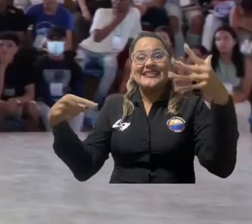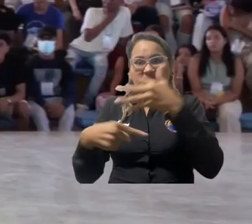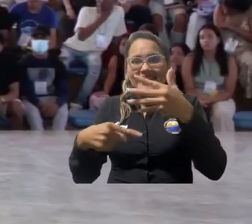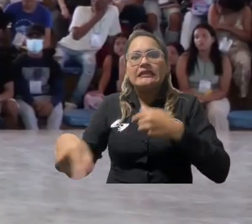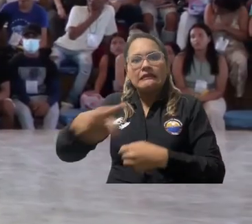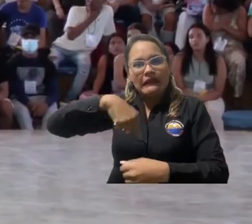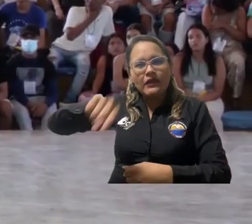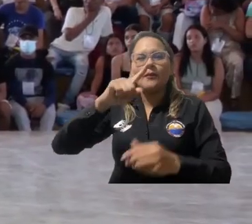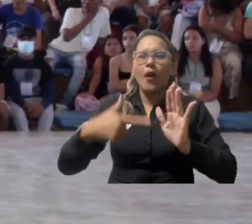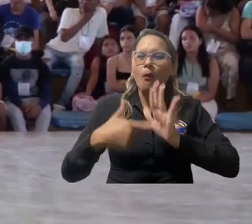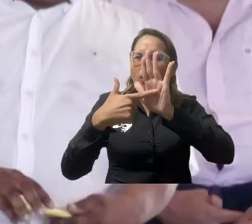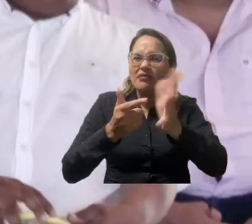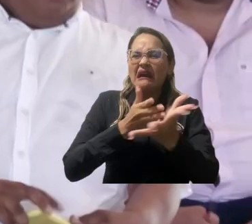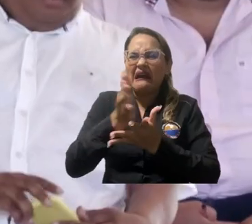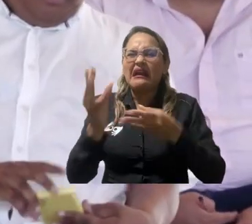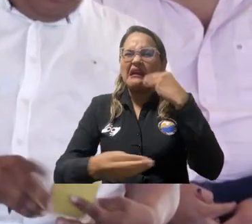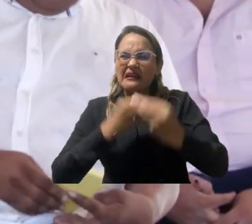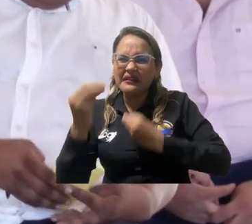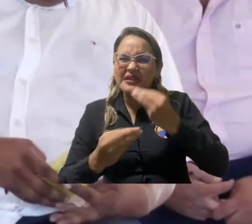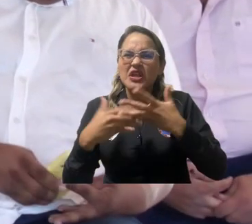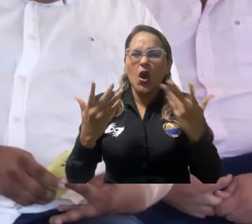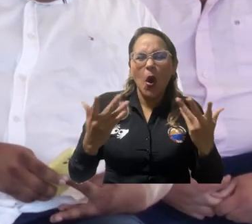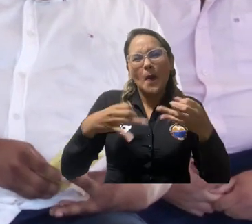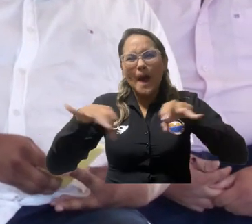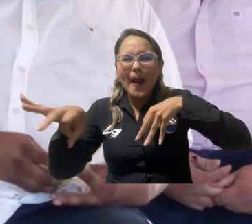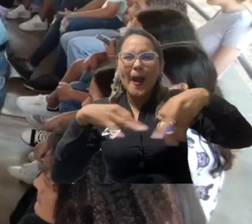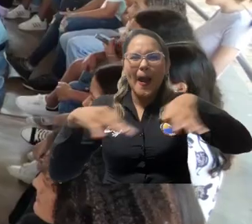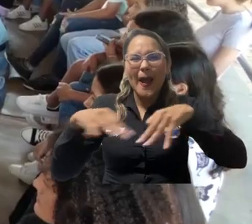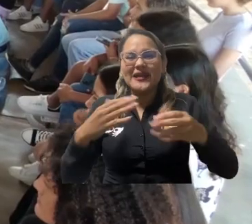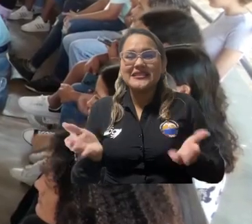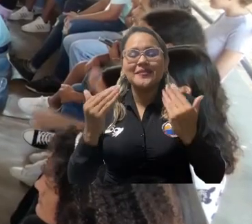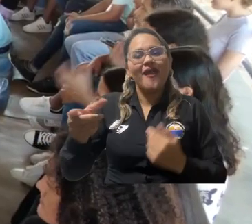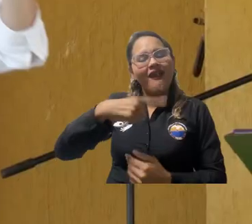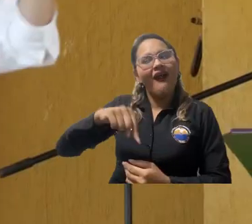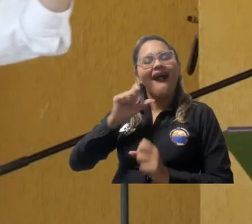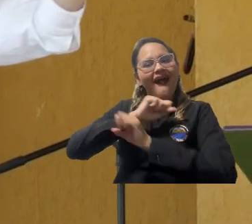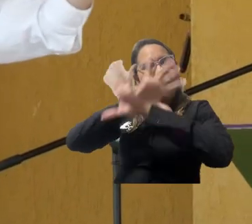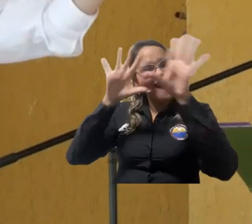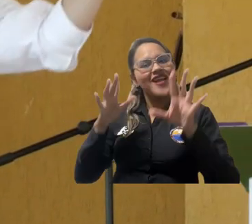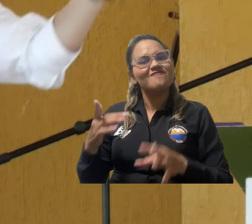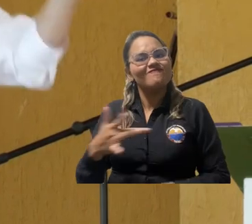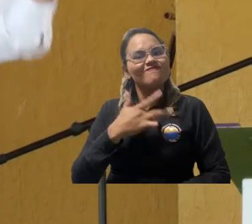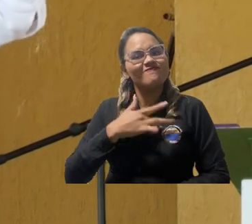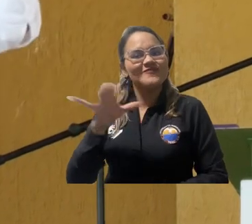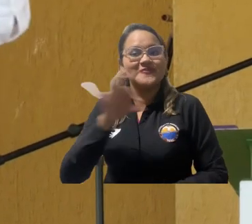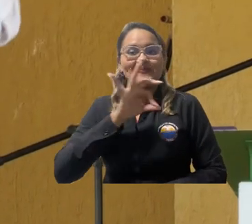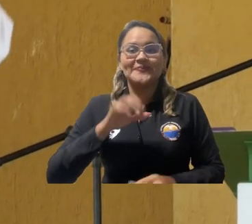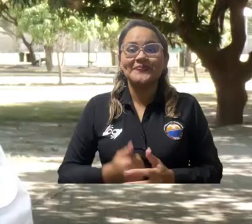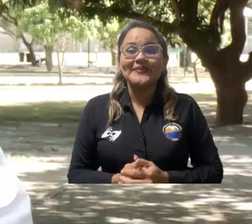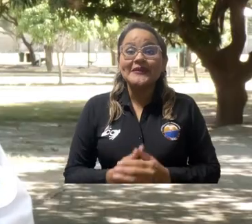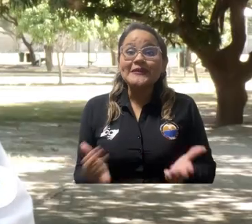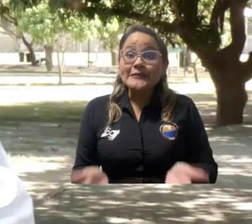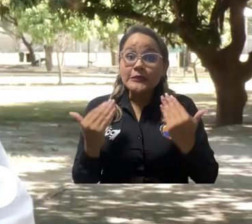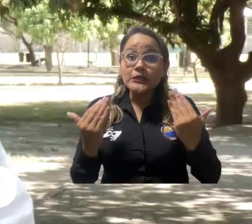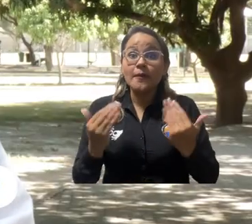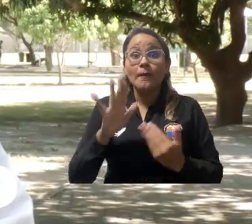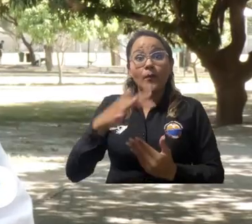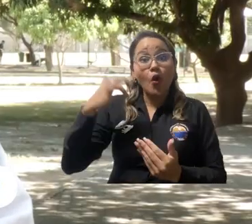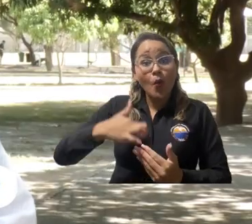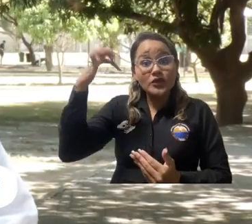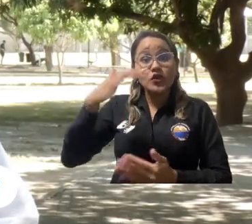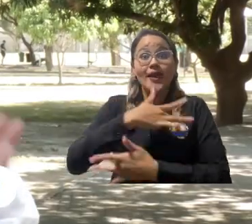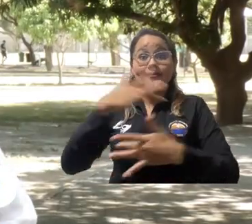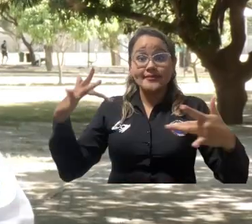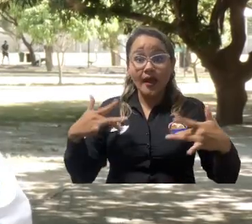seis facultades promocionan sus programas y los jóvenes tengan claridad sobre lo que desean cursar. Es muy importante tener profesionales de la